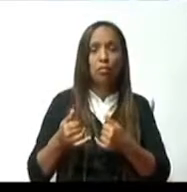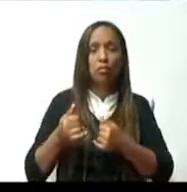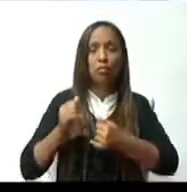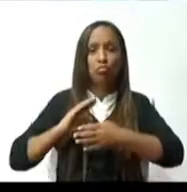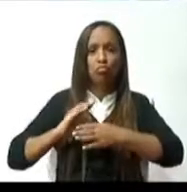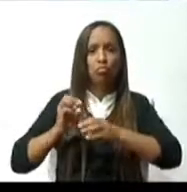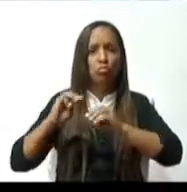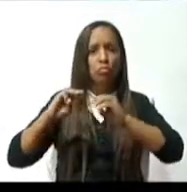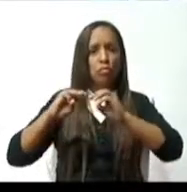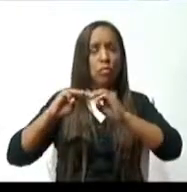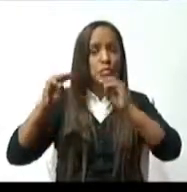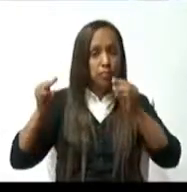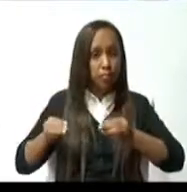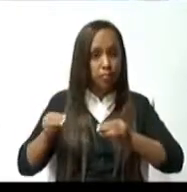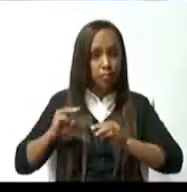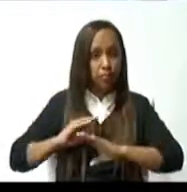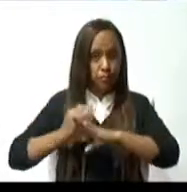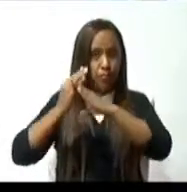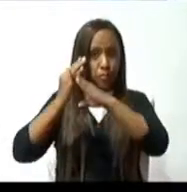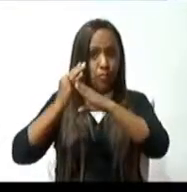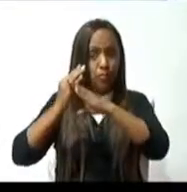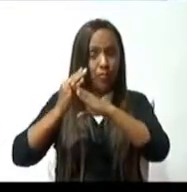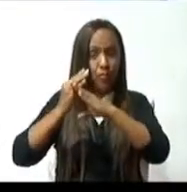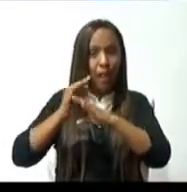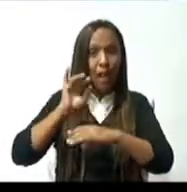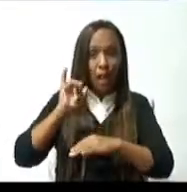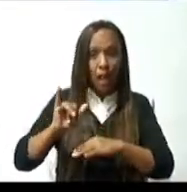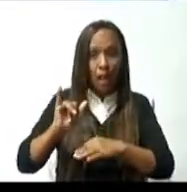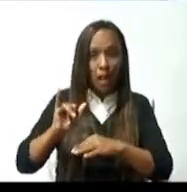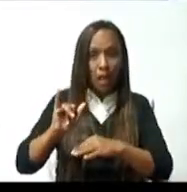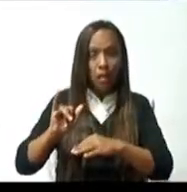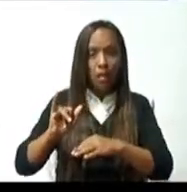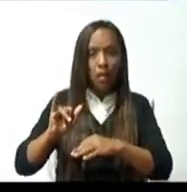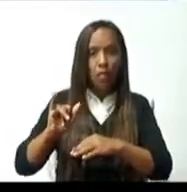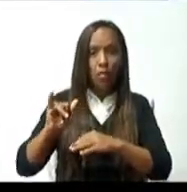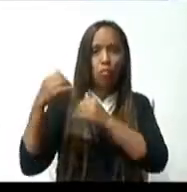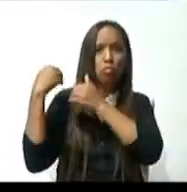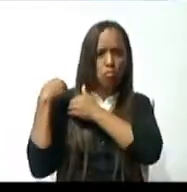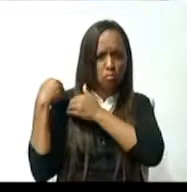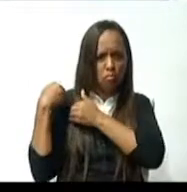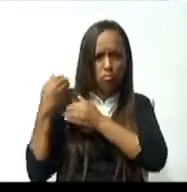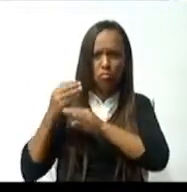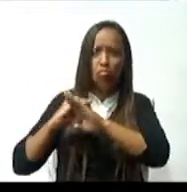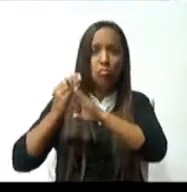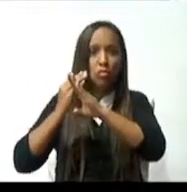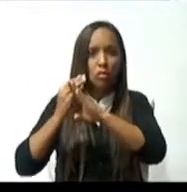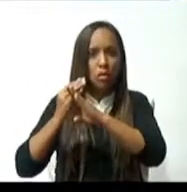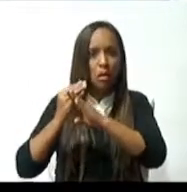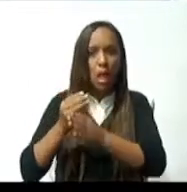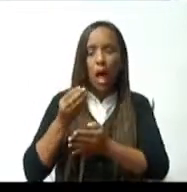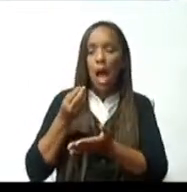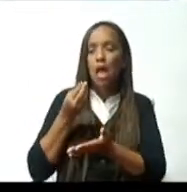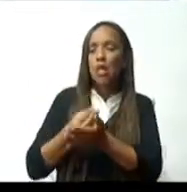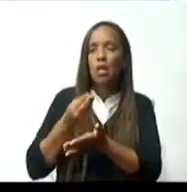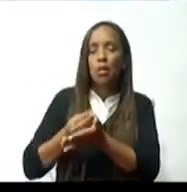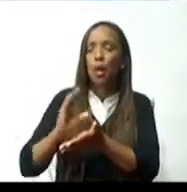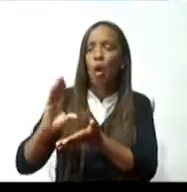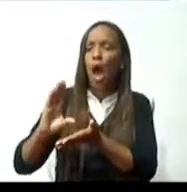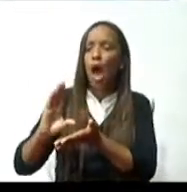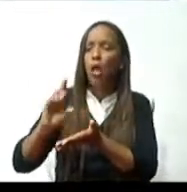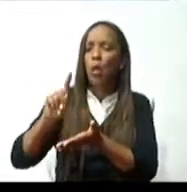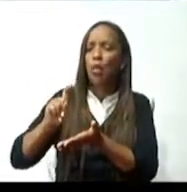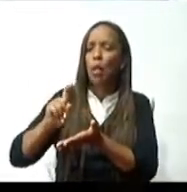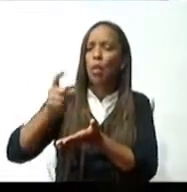Barahona a Enriquillo, de Enriquillo a Podernales y demás. Y yo quiero llamar la atención a los honorables